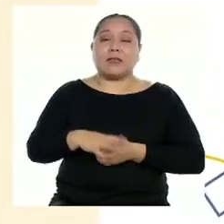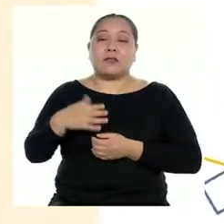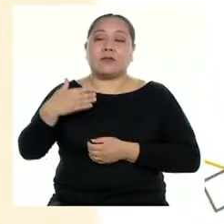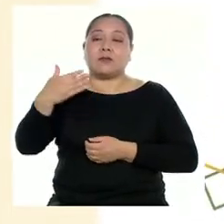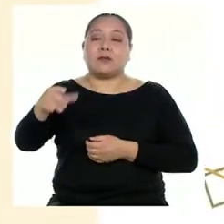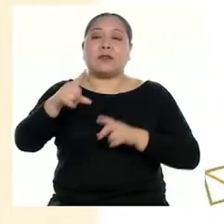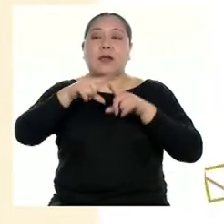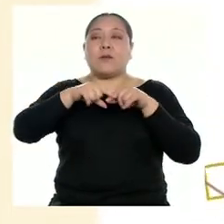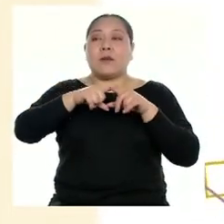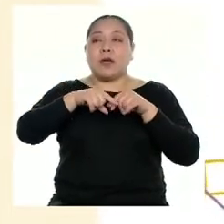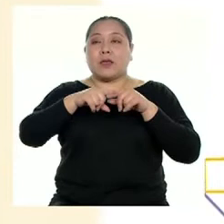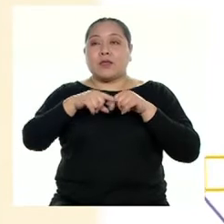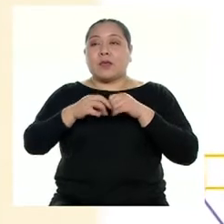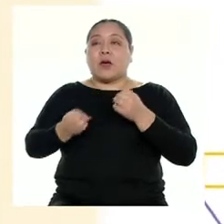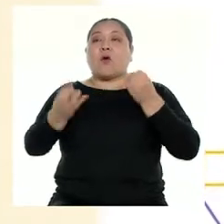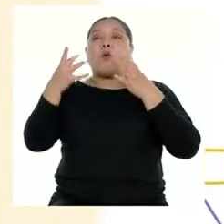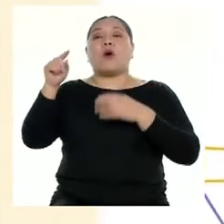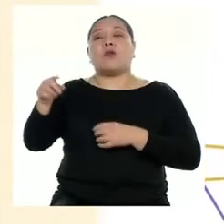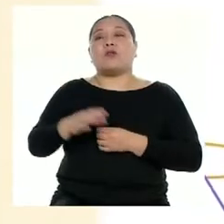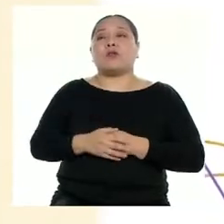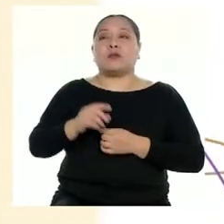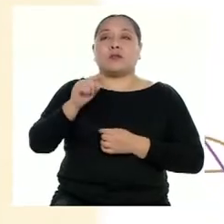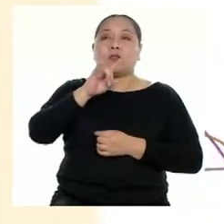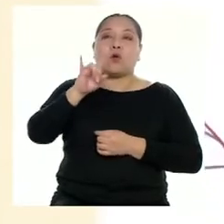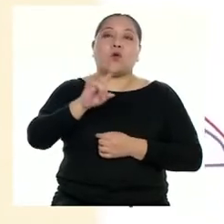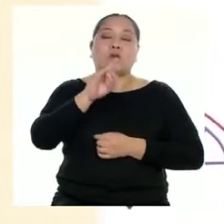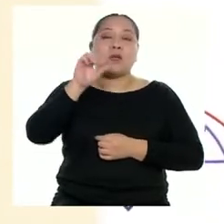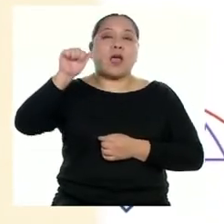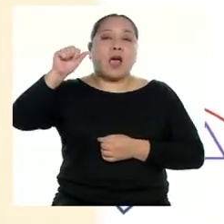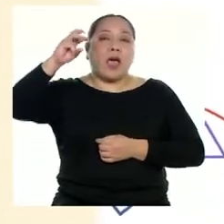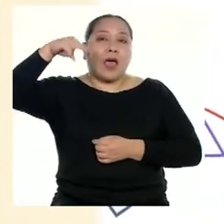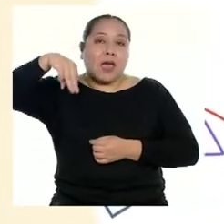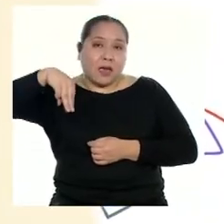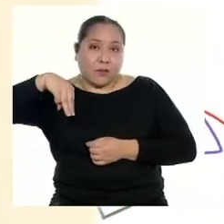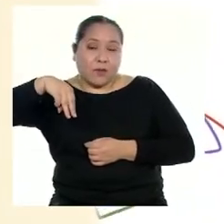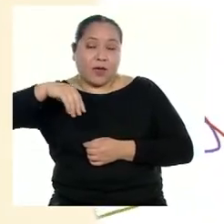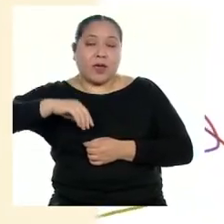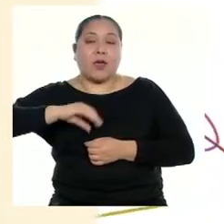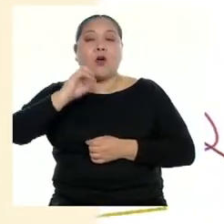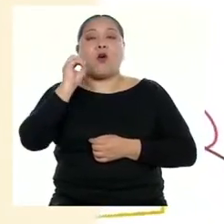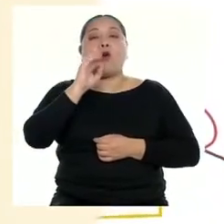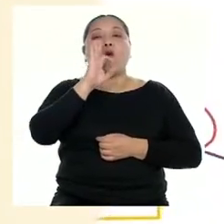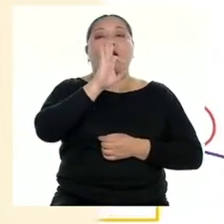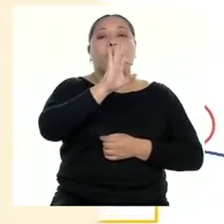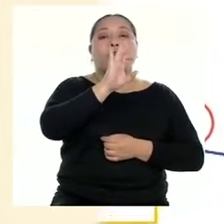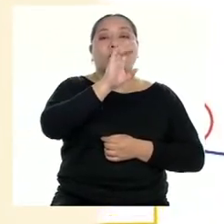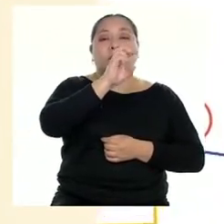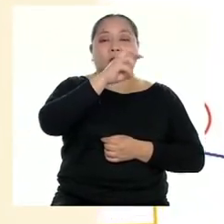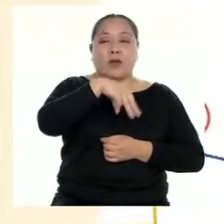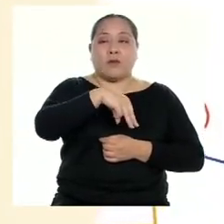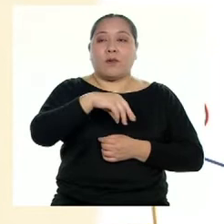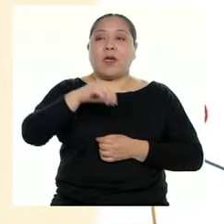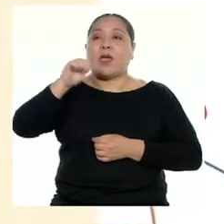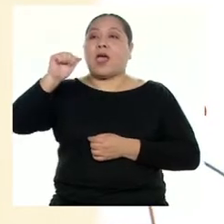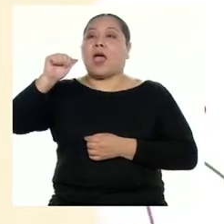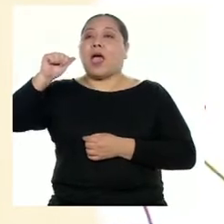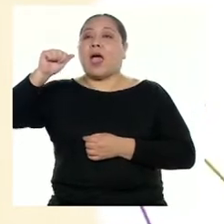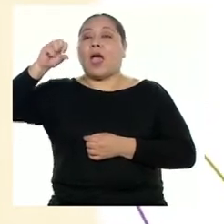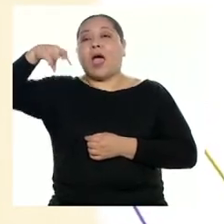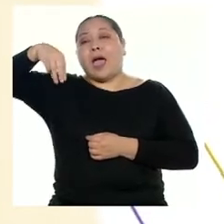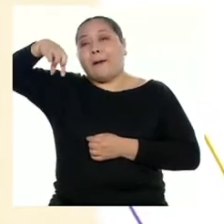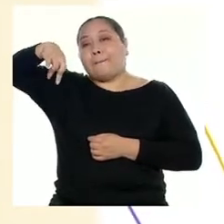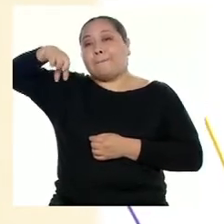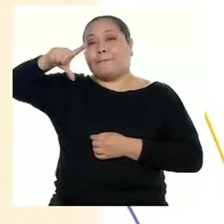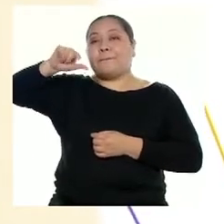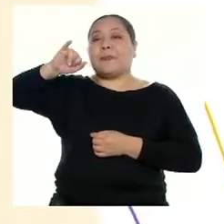frecuencia de emisión. Estas pueden ser AM, amplitud modulada, o FM, frecuencia modulada, cuya